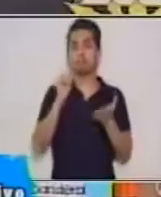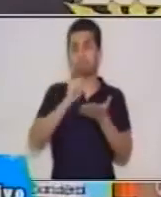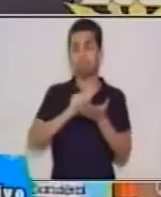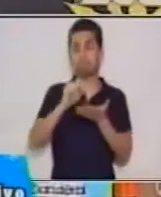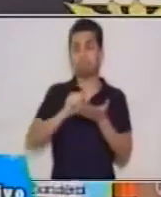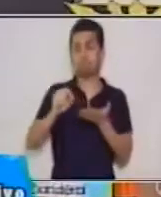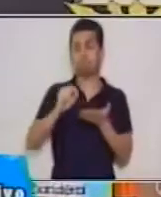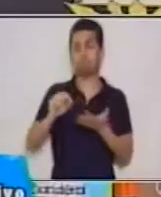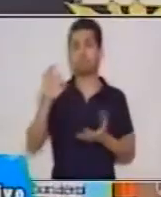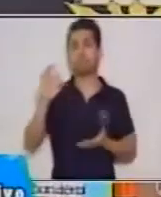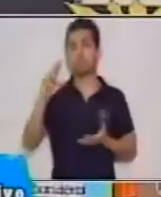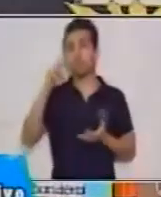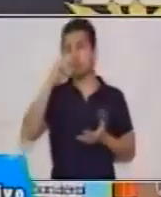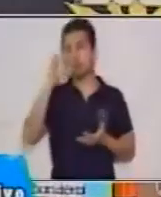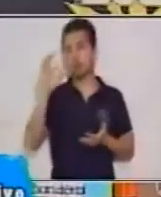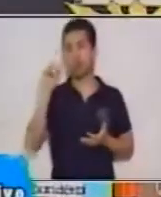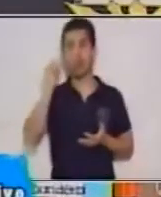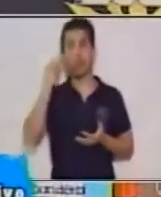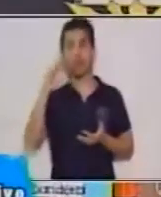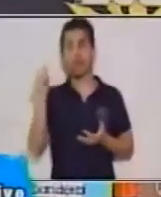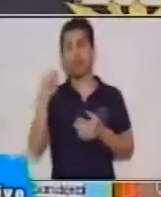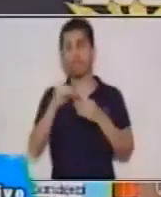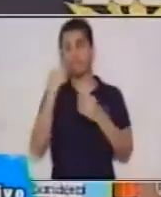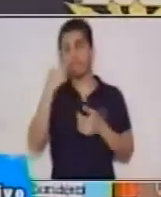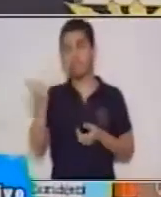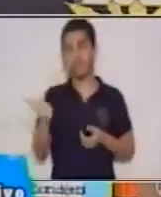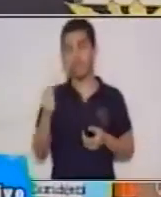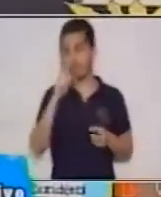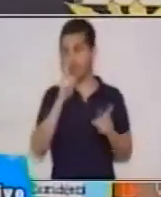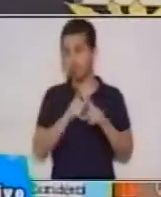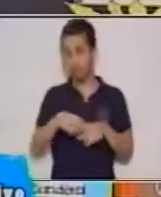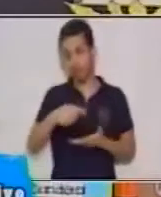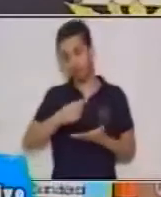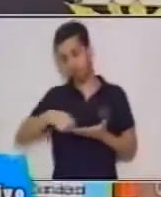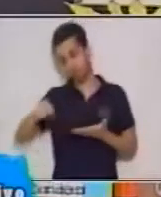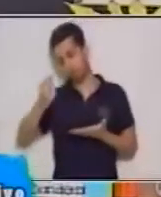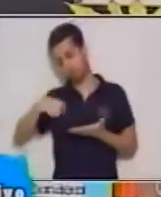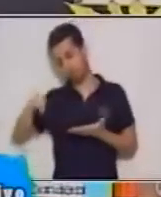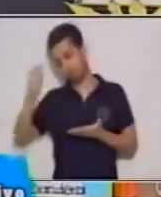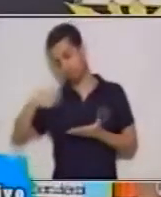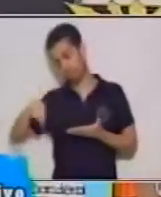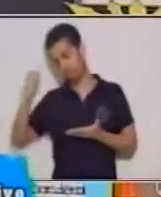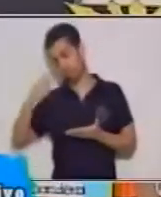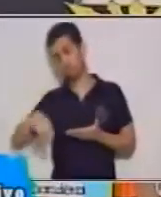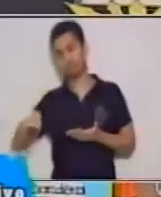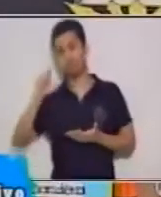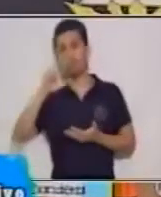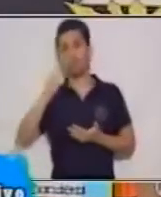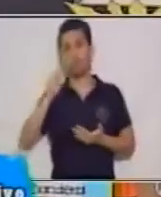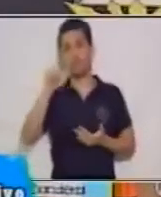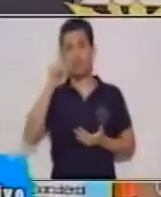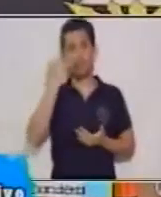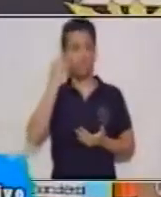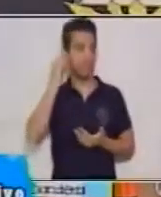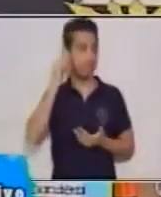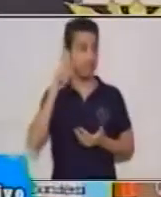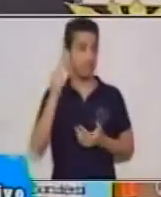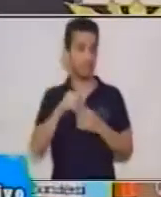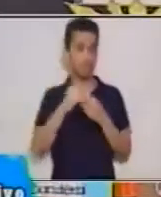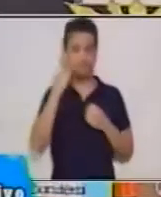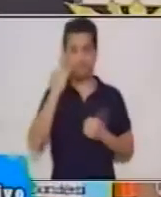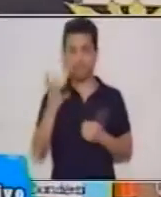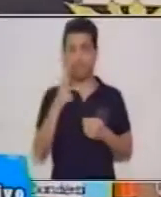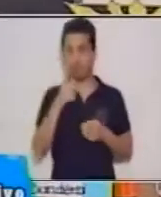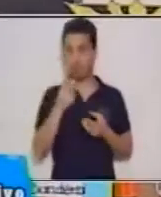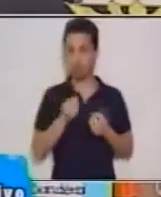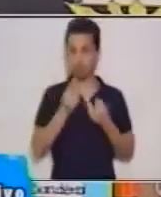caligrafía para poder desarrollarla y poder enviar el mensaje que usted está transmitiendo como